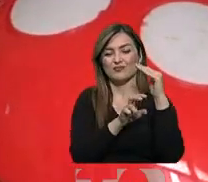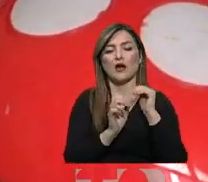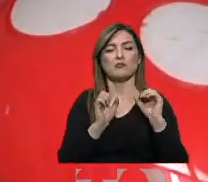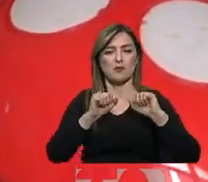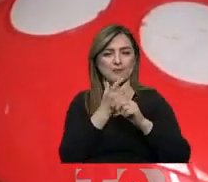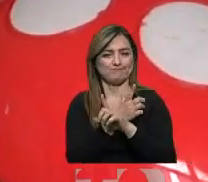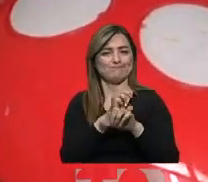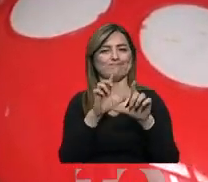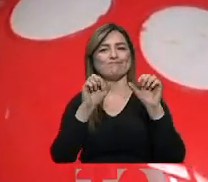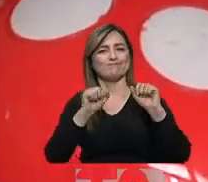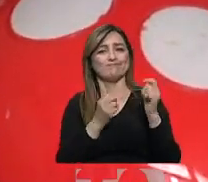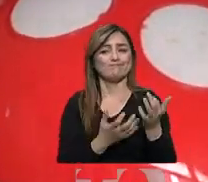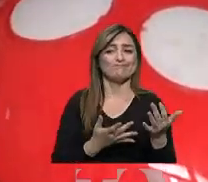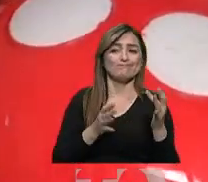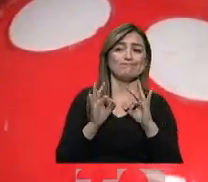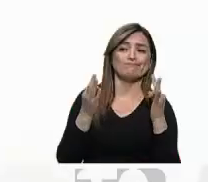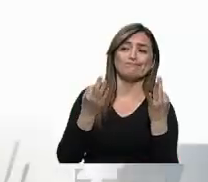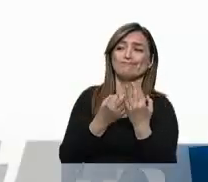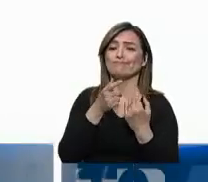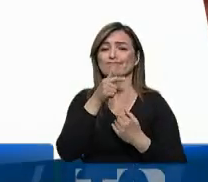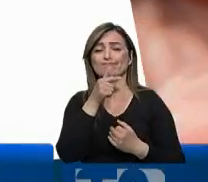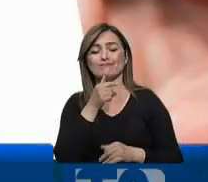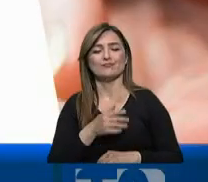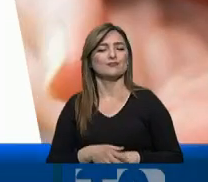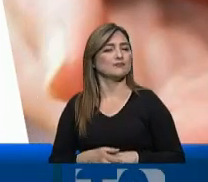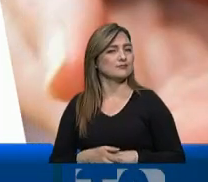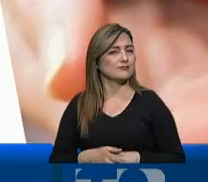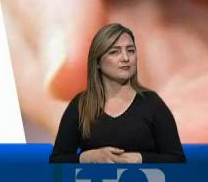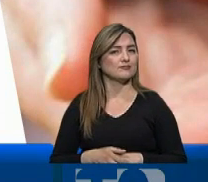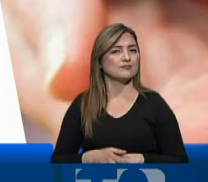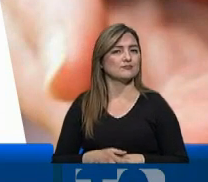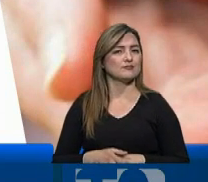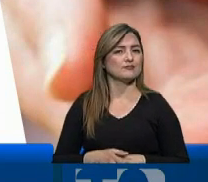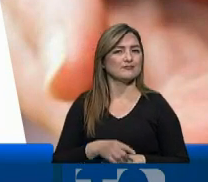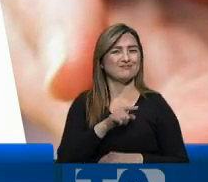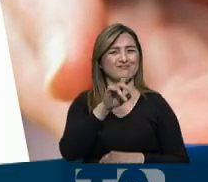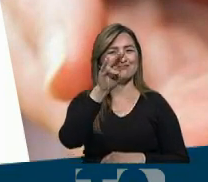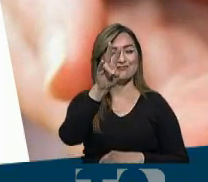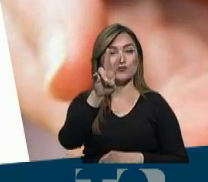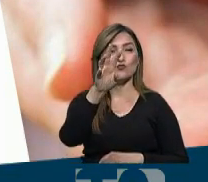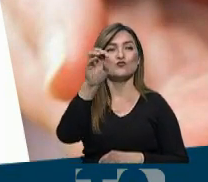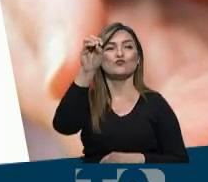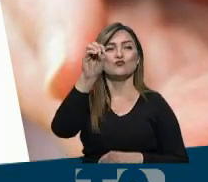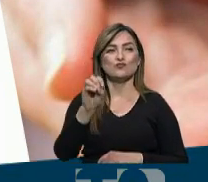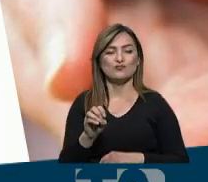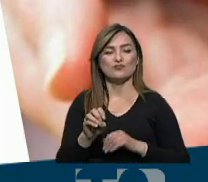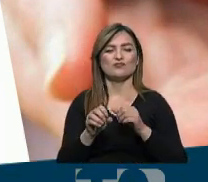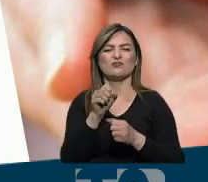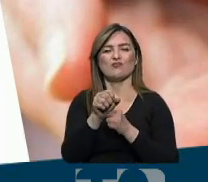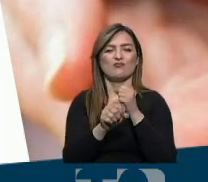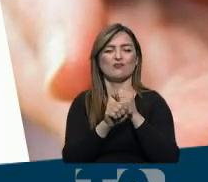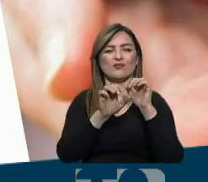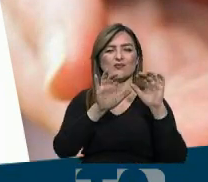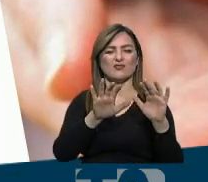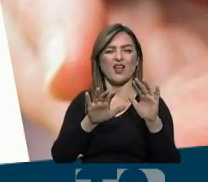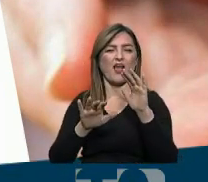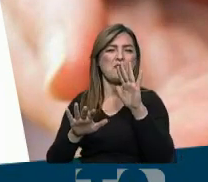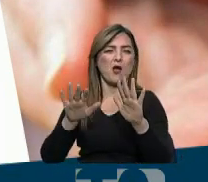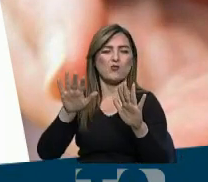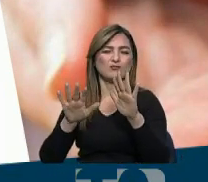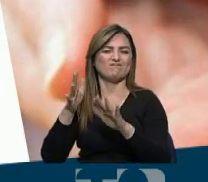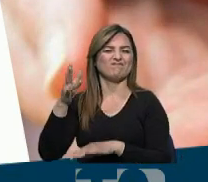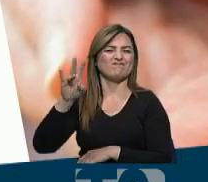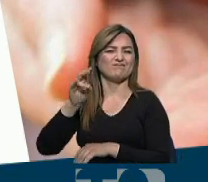es decir, estaban esperando por una familia. Sin embargo, de ellos, el 72% tiene ya entre 10 y